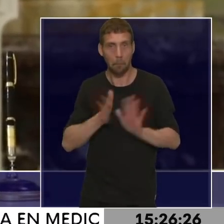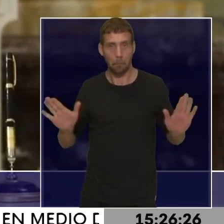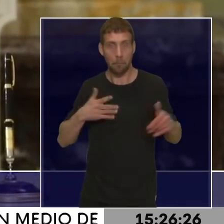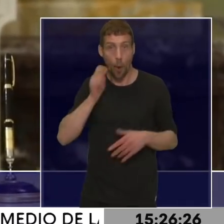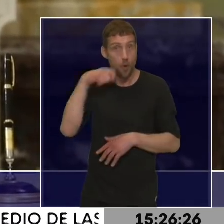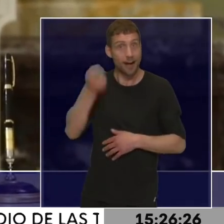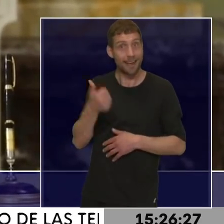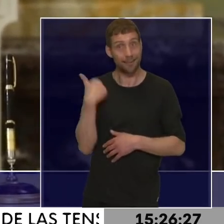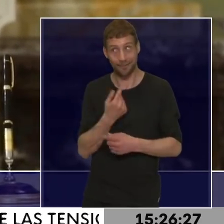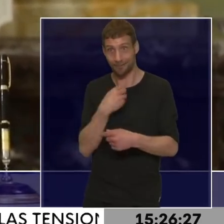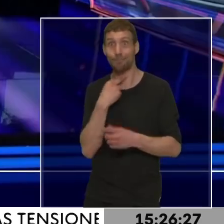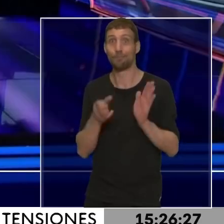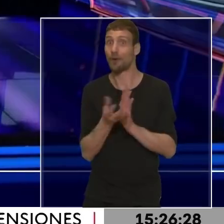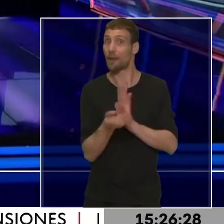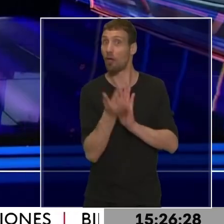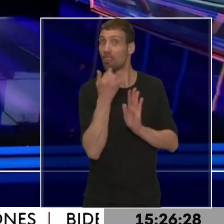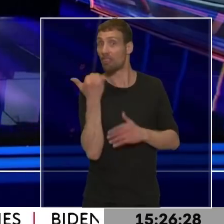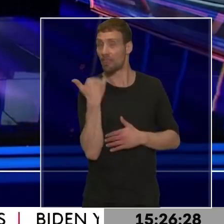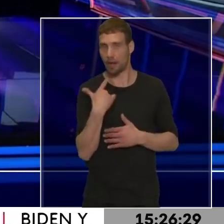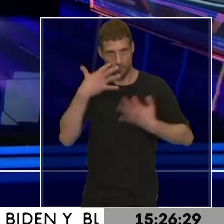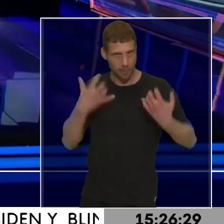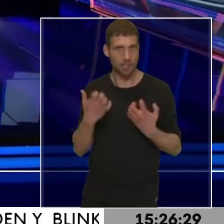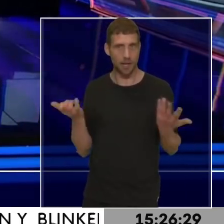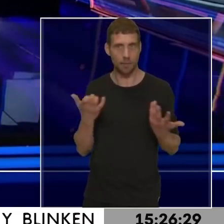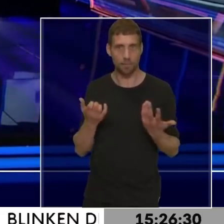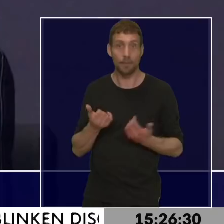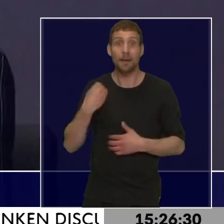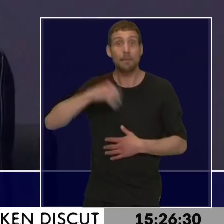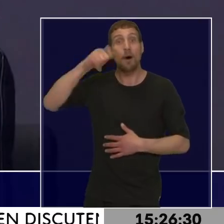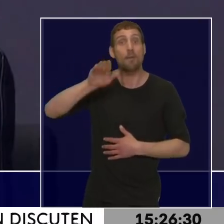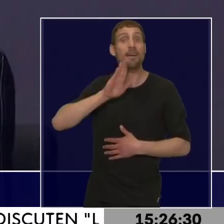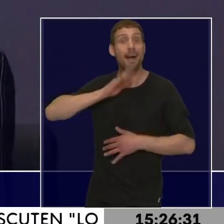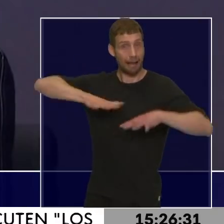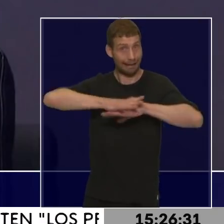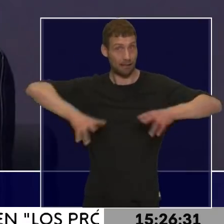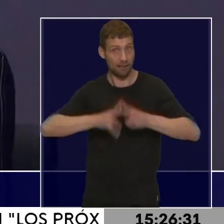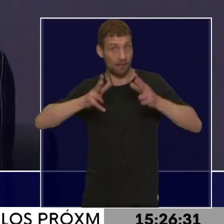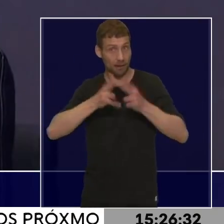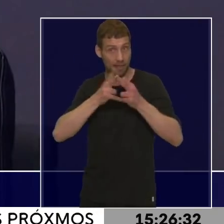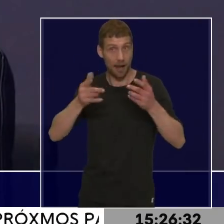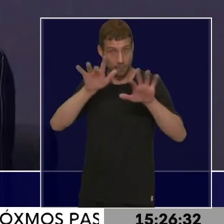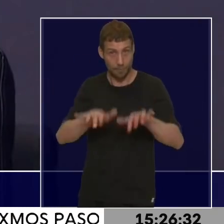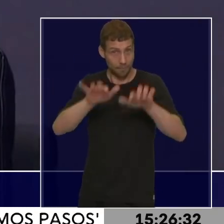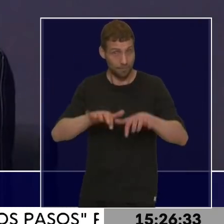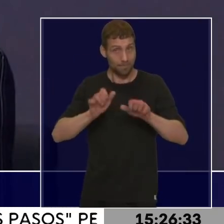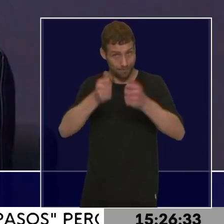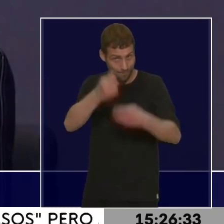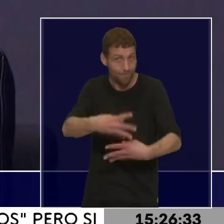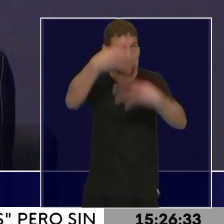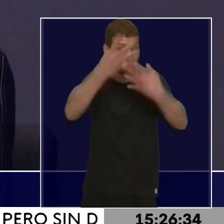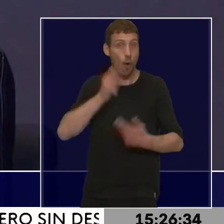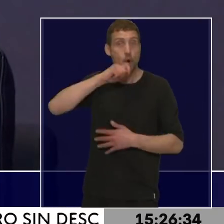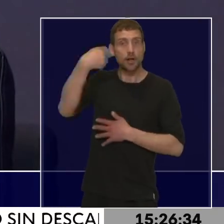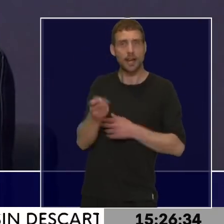dice que hay que tomárselo en serio. Yevgen Murayev ha escrito hoy en sus redes sociales que Ucrania necesita nuevos líderes políticos,